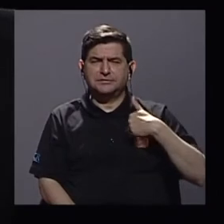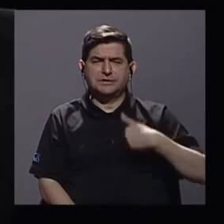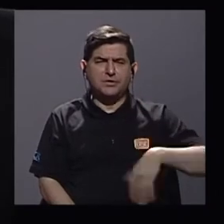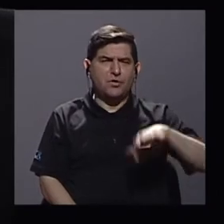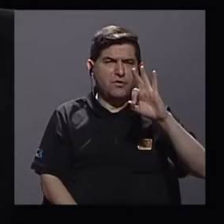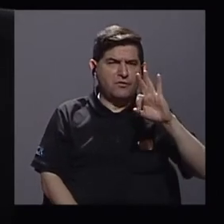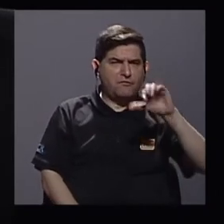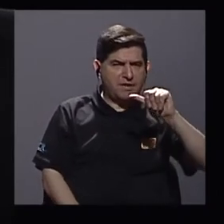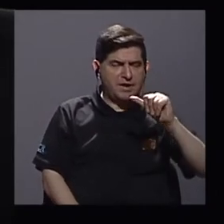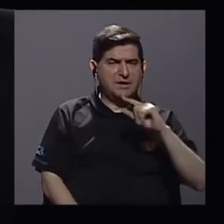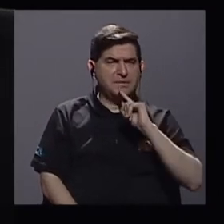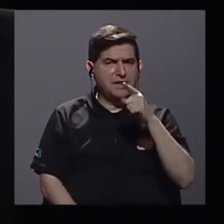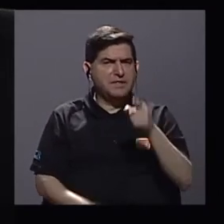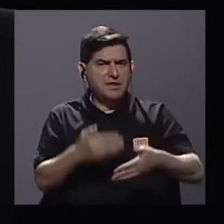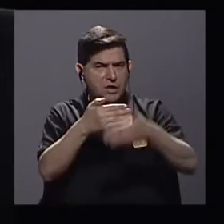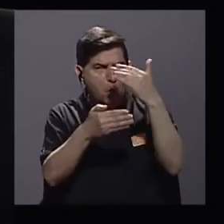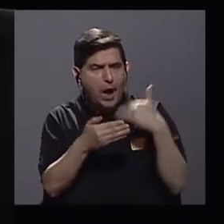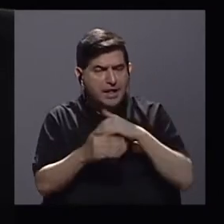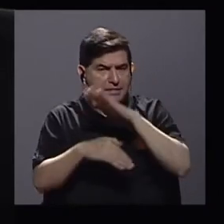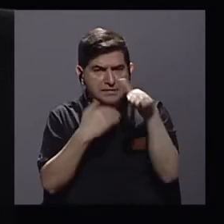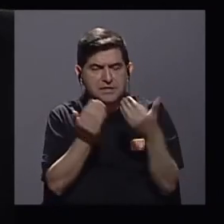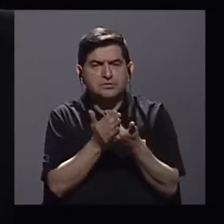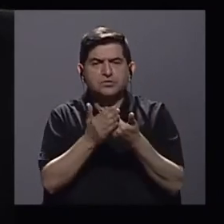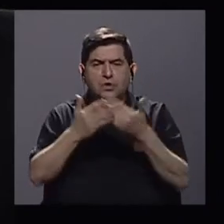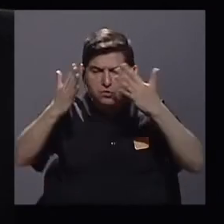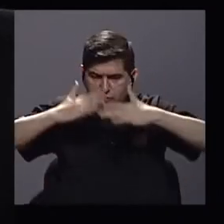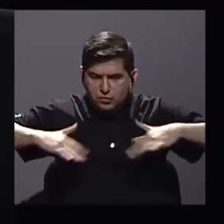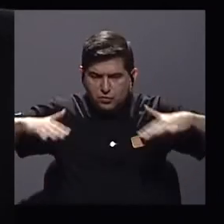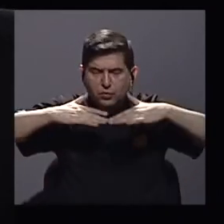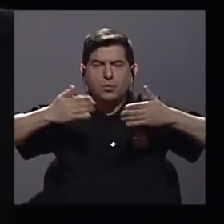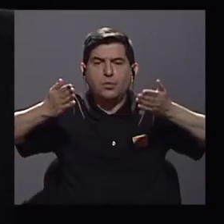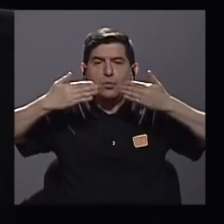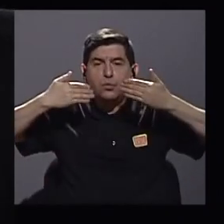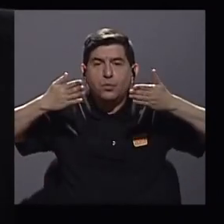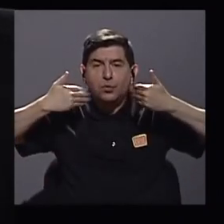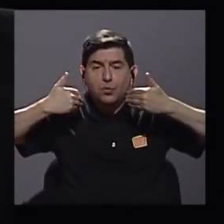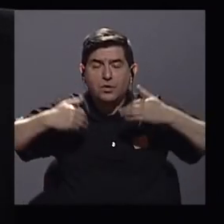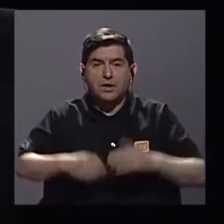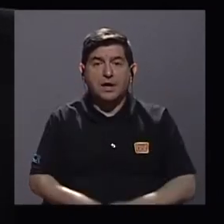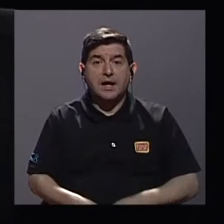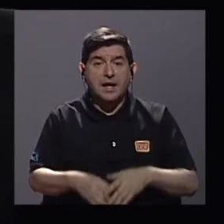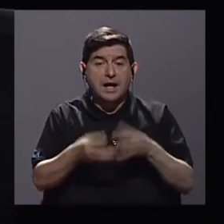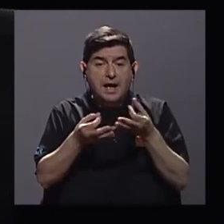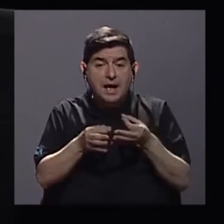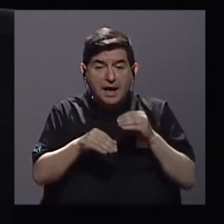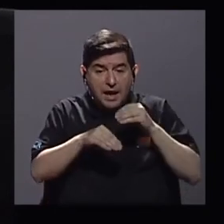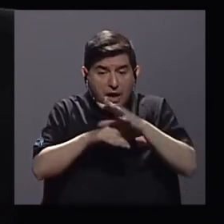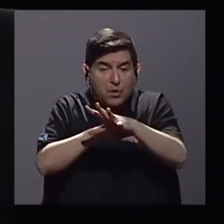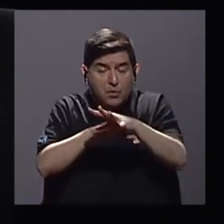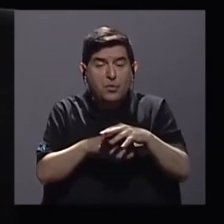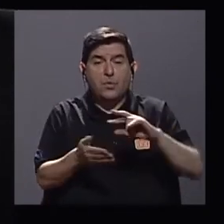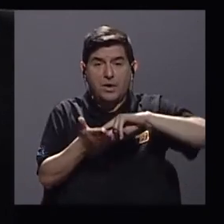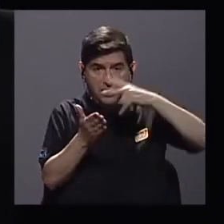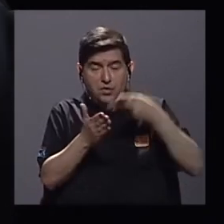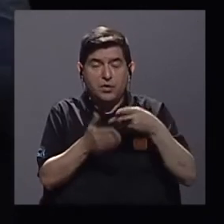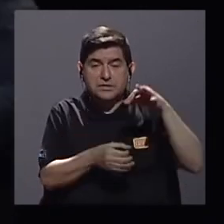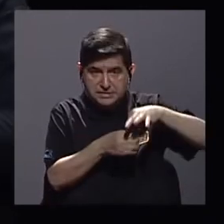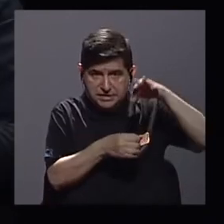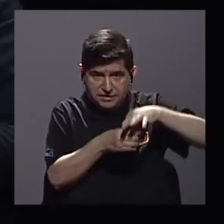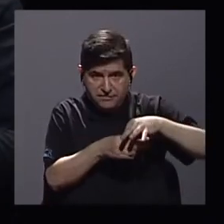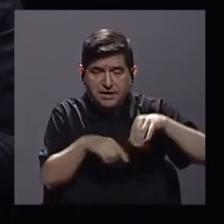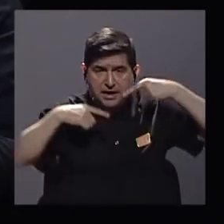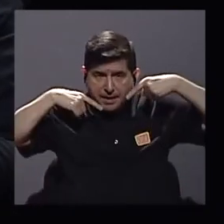muy importante, porque ahora usted también mencionaba todo lo climático, creo que juega mucho en los aspectos de lo que significa ser agricultura y